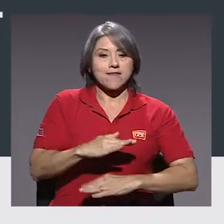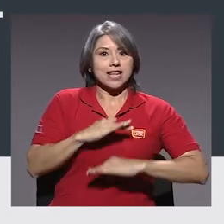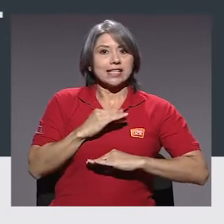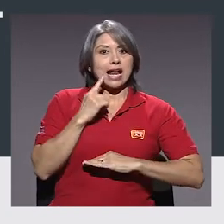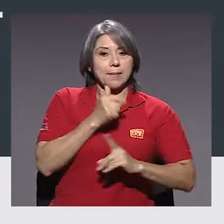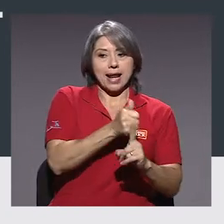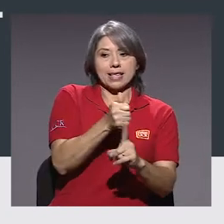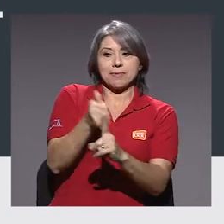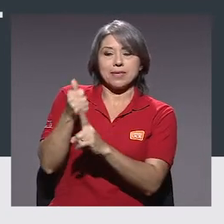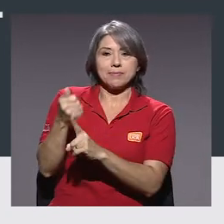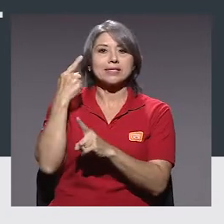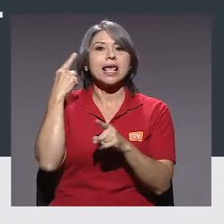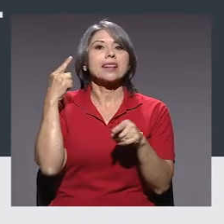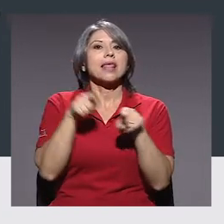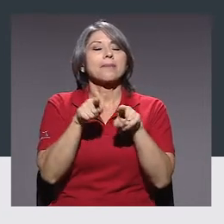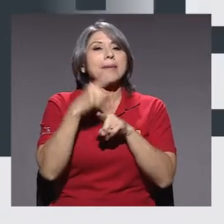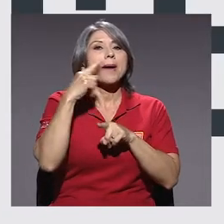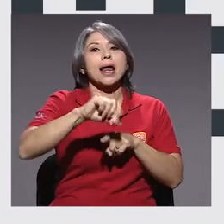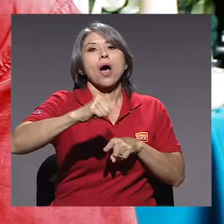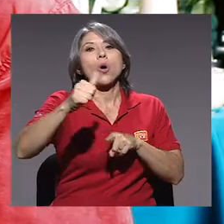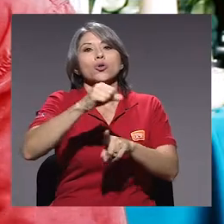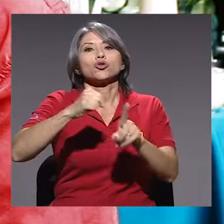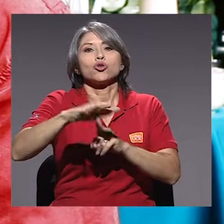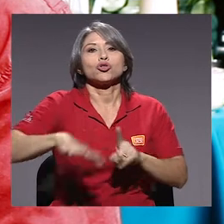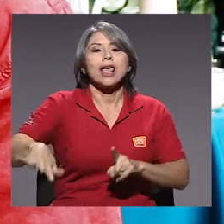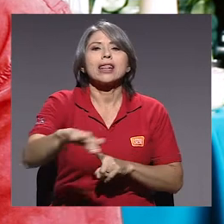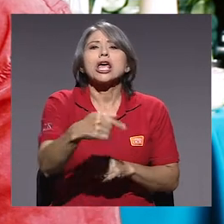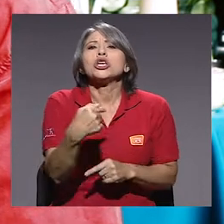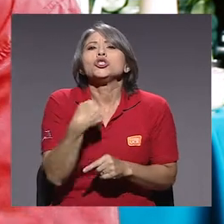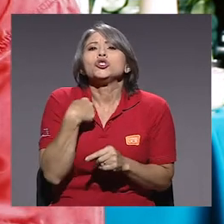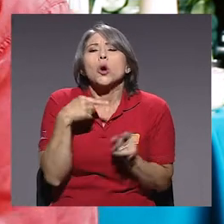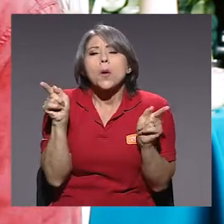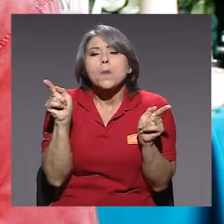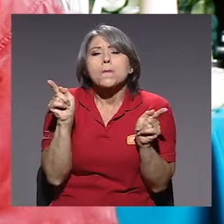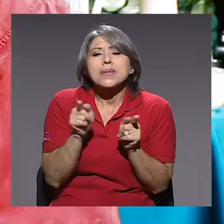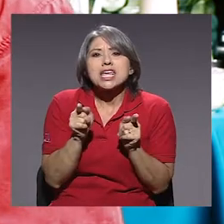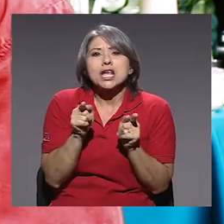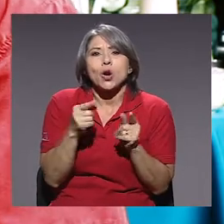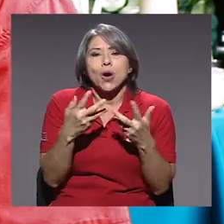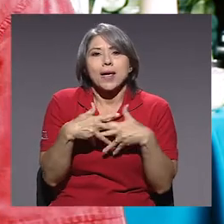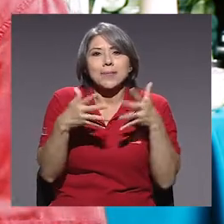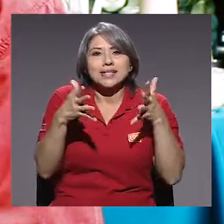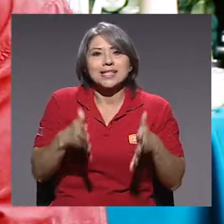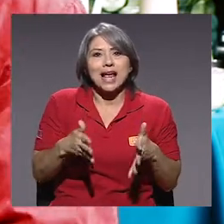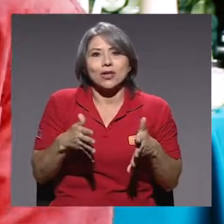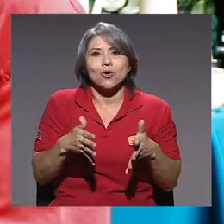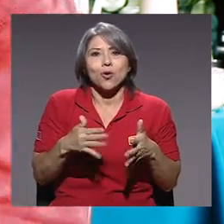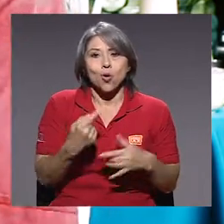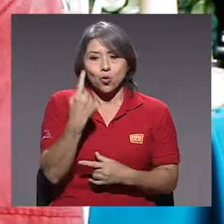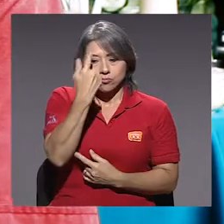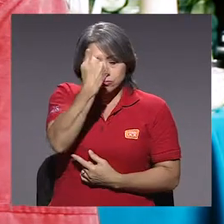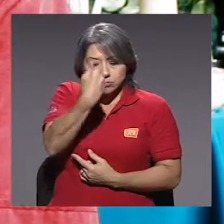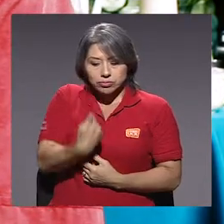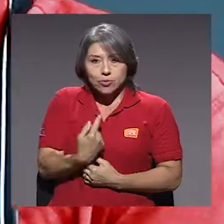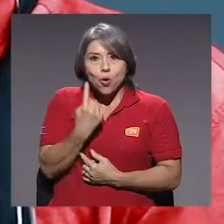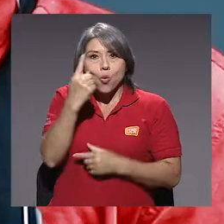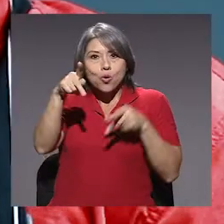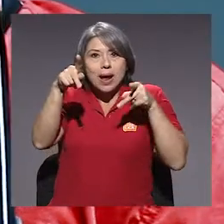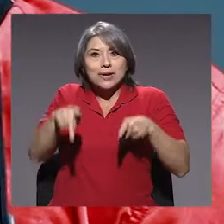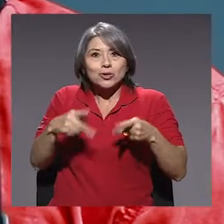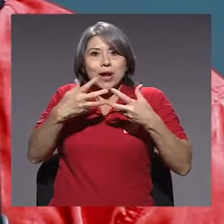y para el resto de la sociedad. Yo soy un micro empresario, un mini empresario, una persona empresa.